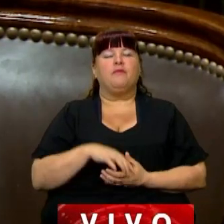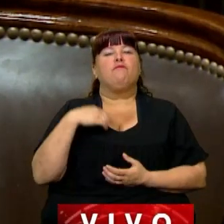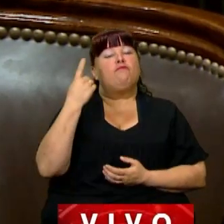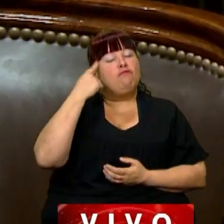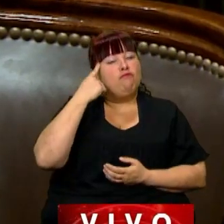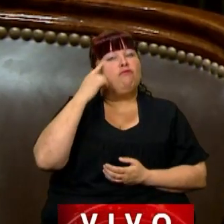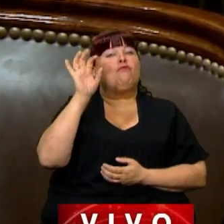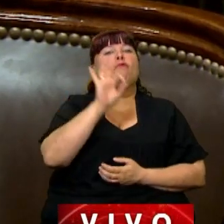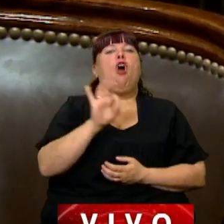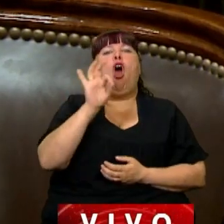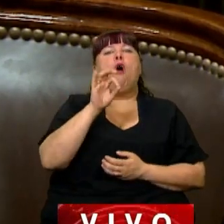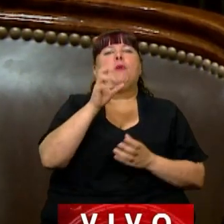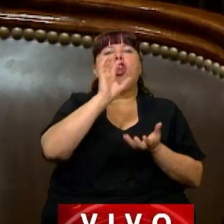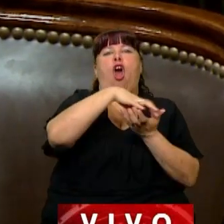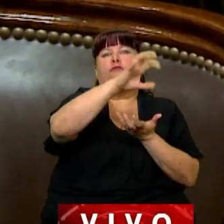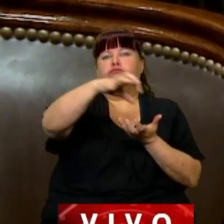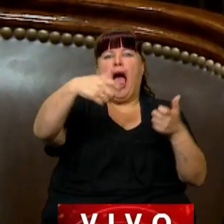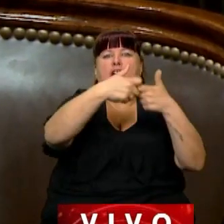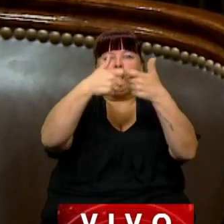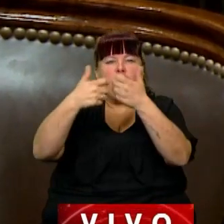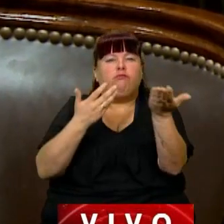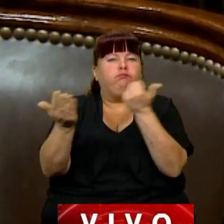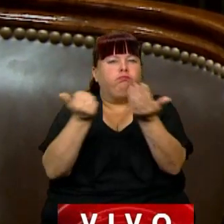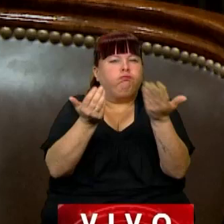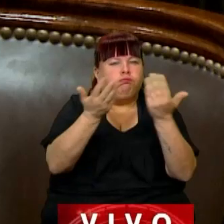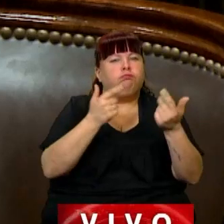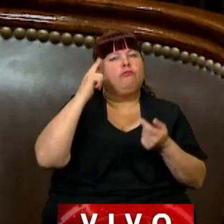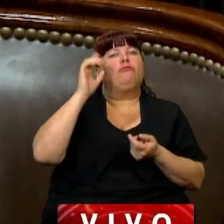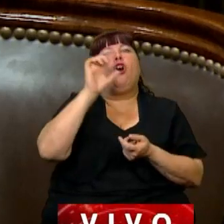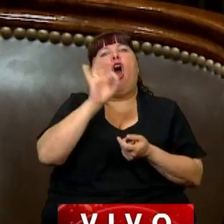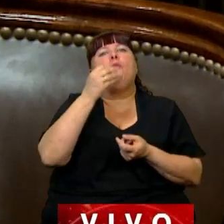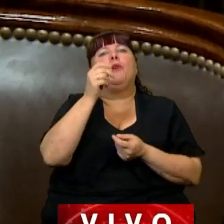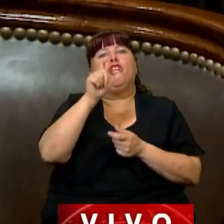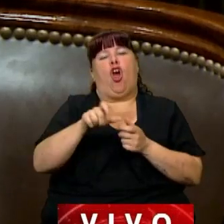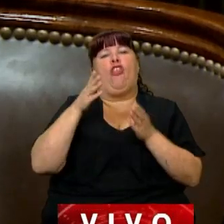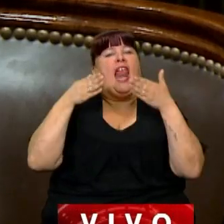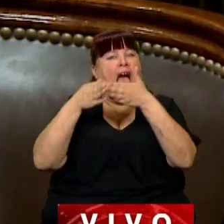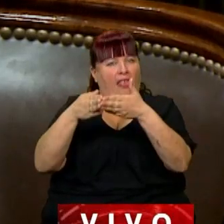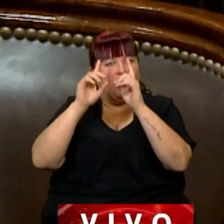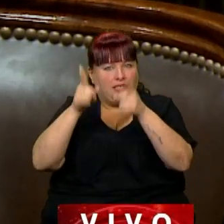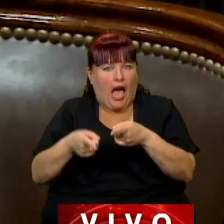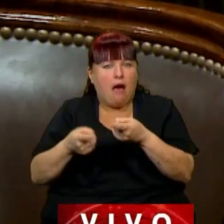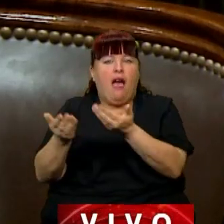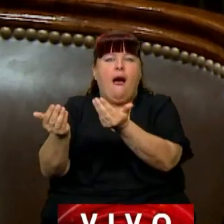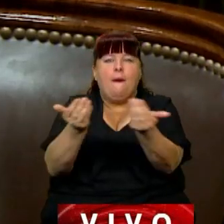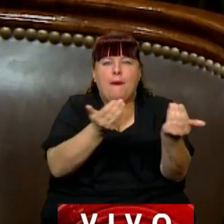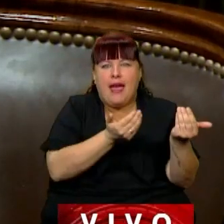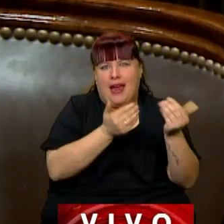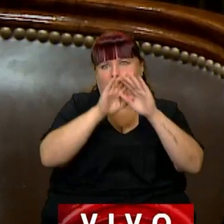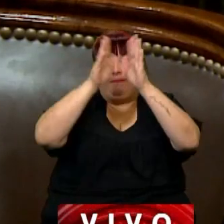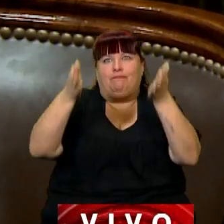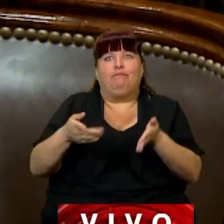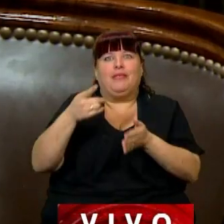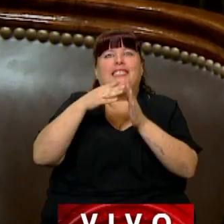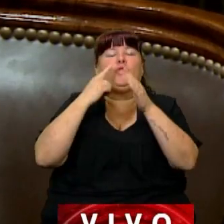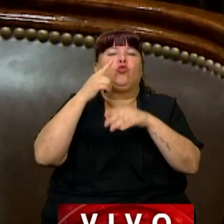en cuenta las opiniones de las instituciones de las instituciones